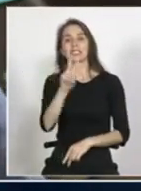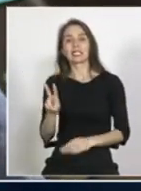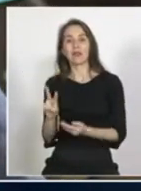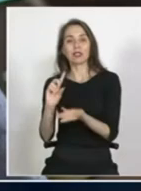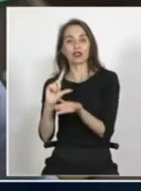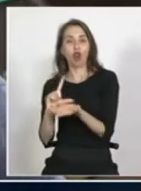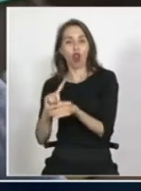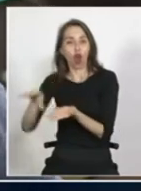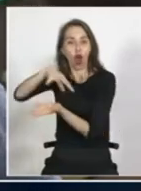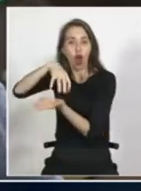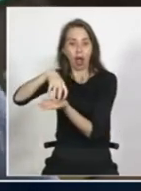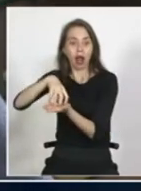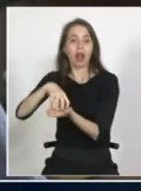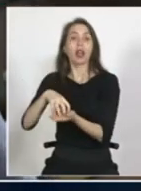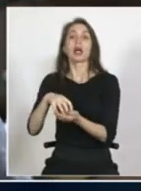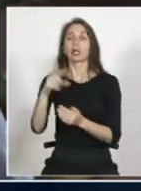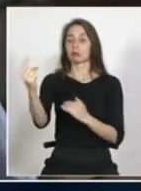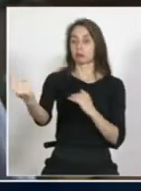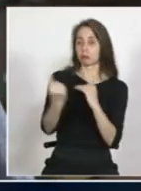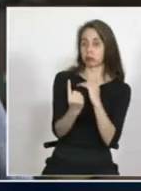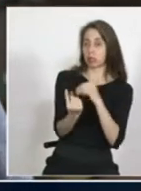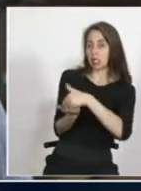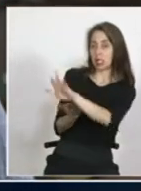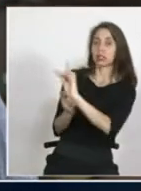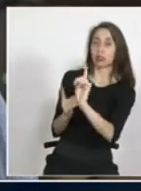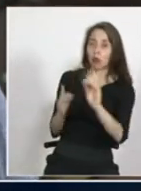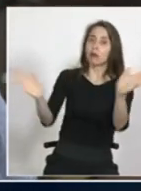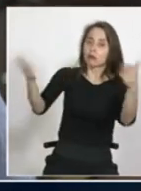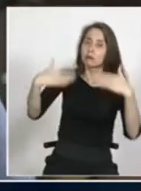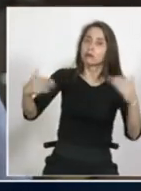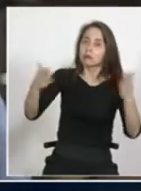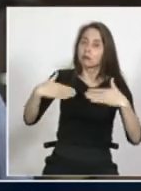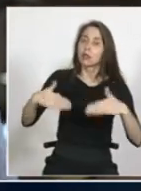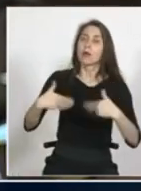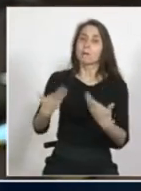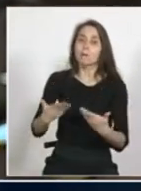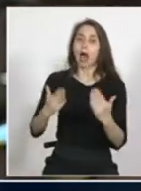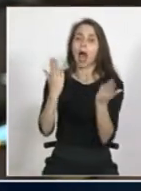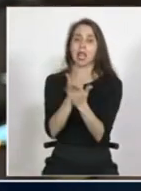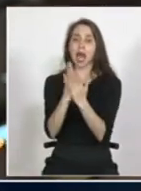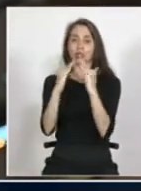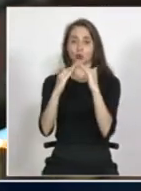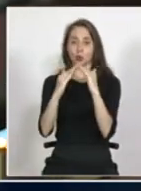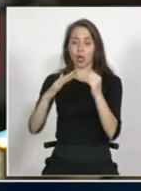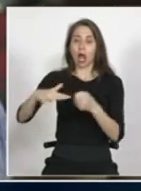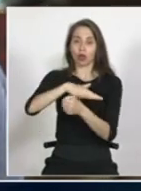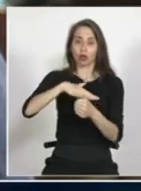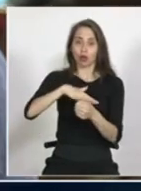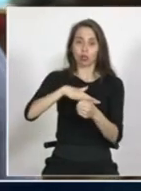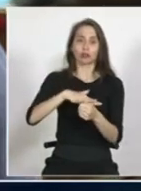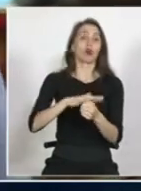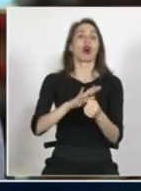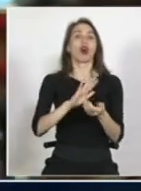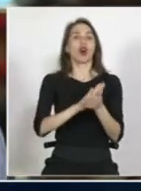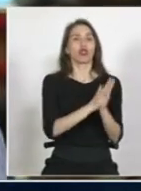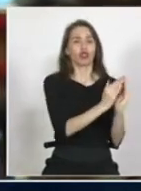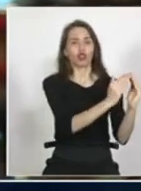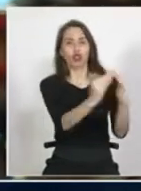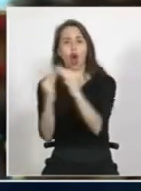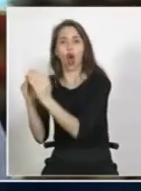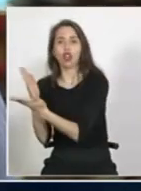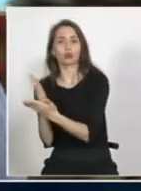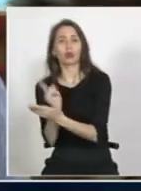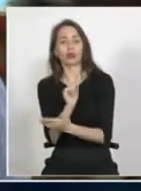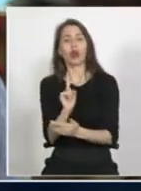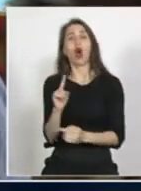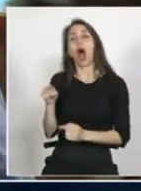rechazar la admisión, sino que promover activamente las condiciones necesarias, al menos en algunos de los establecimientos, quizás no en todos, para, por ejemplo, que haya